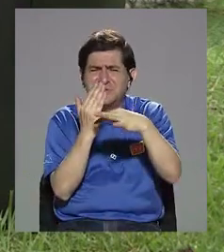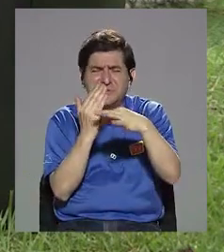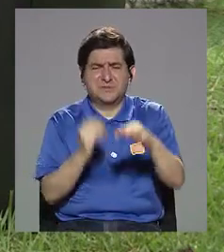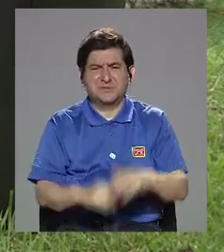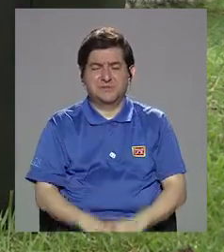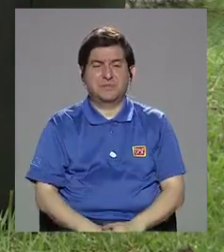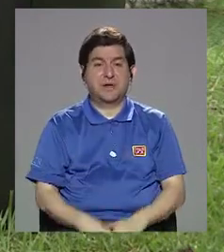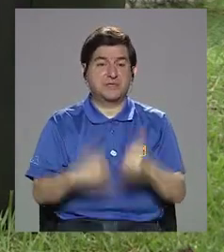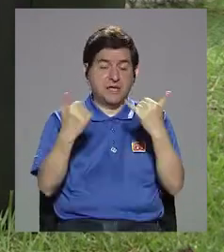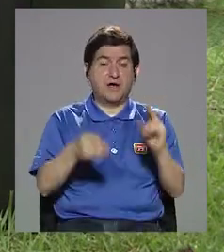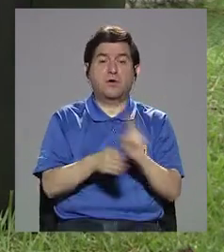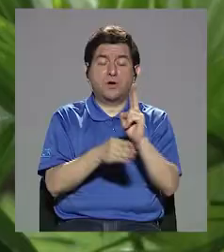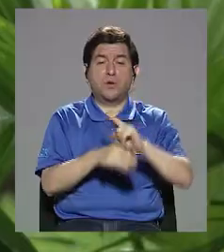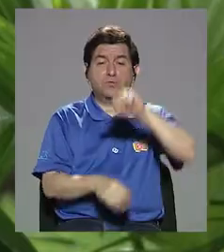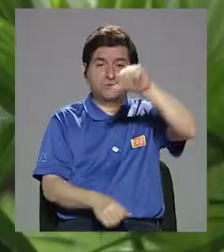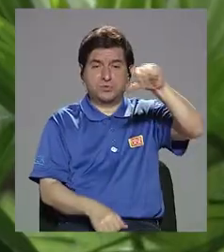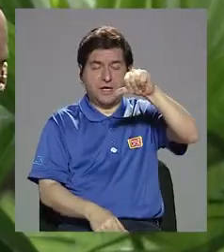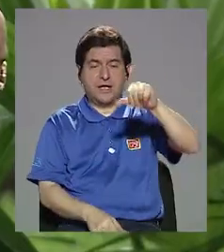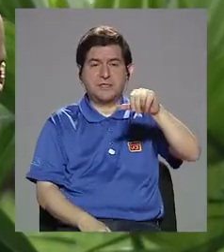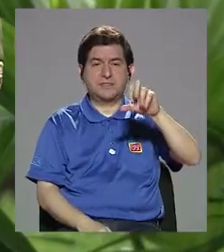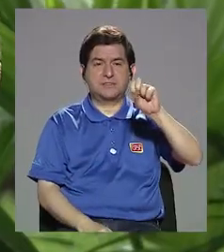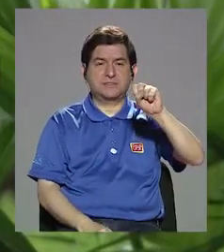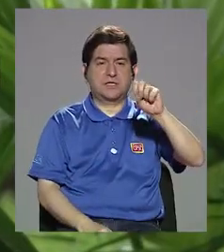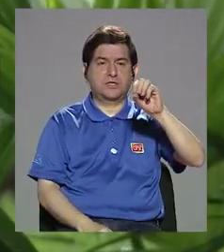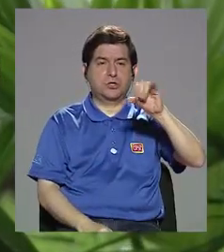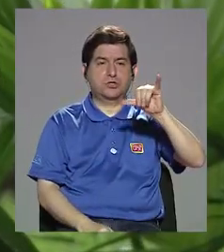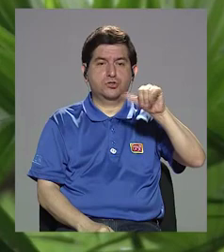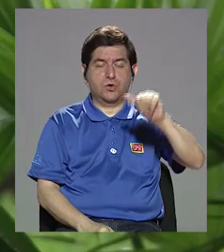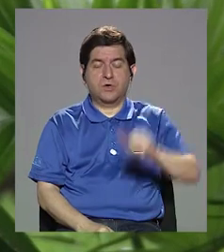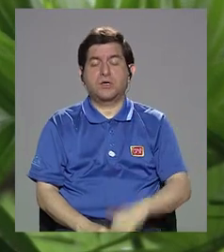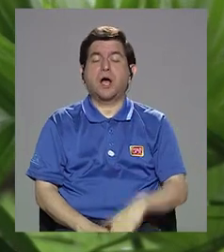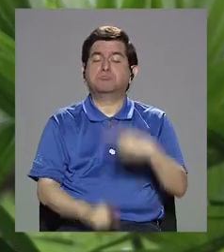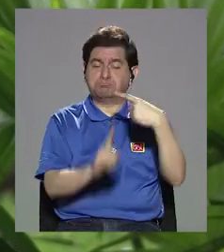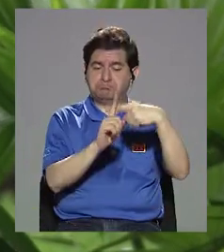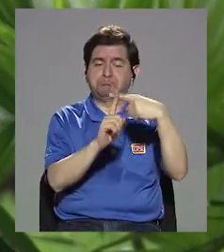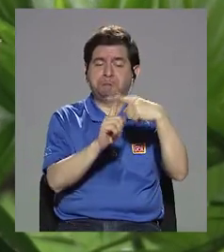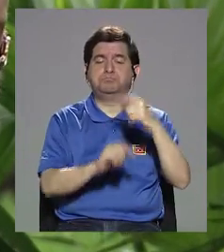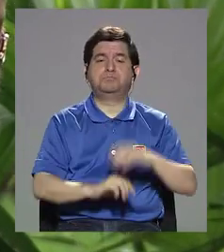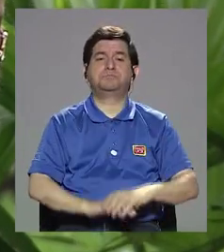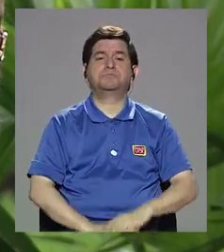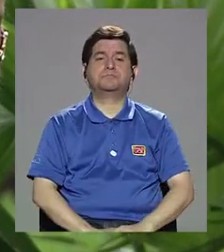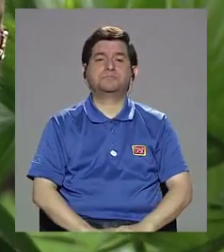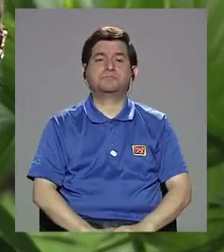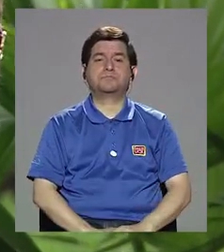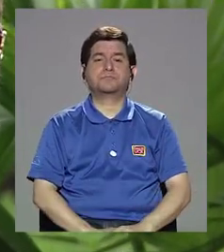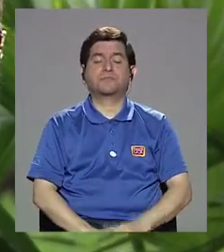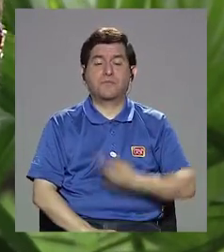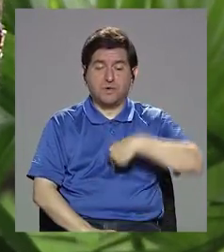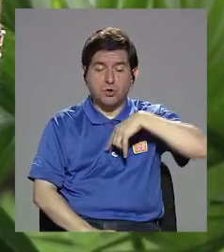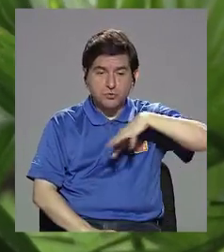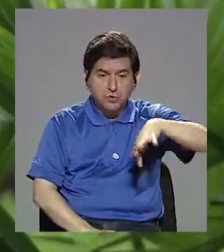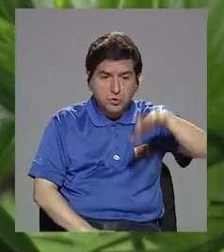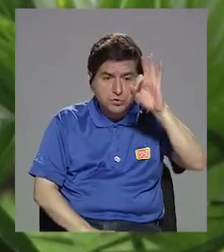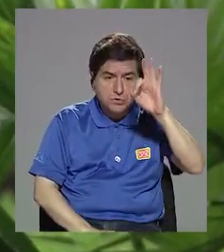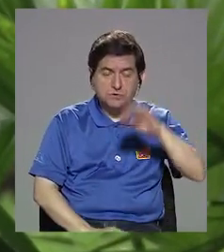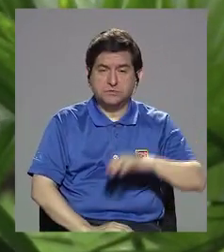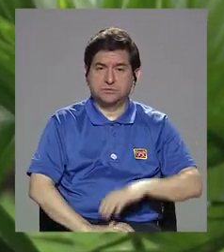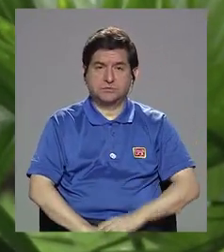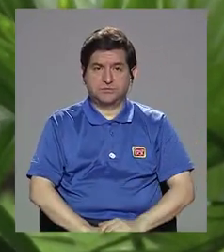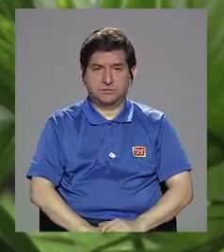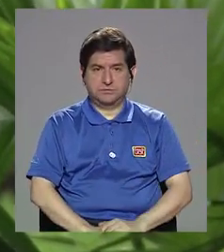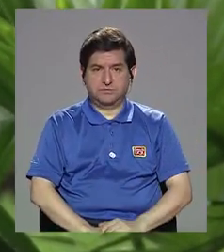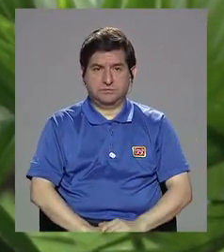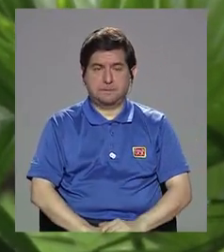ha sido algo positivo. Entonces, lo que hemos encontrado es que